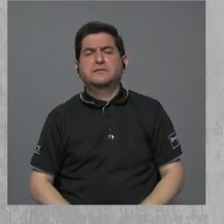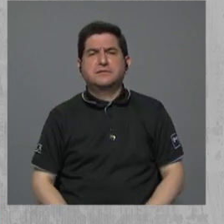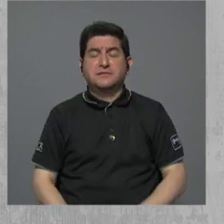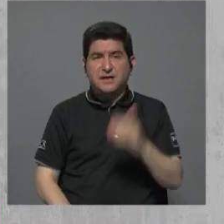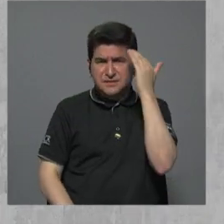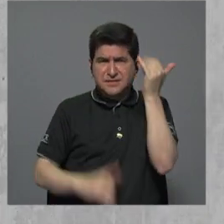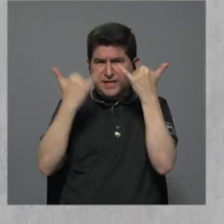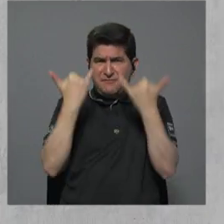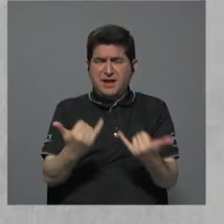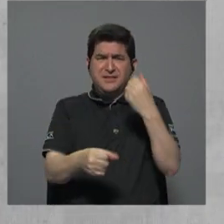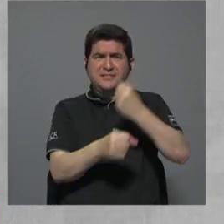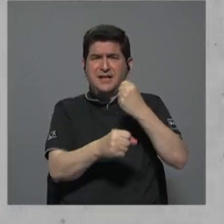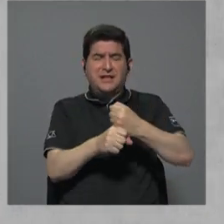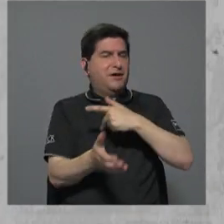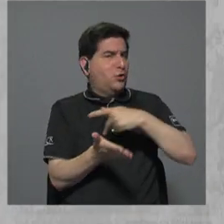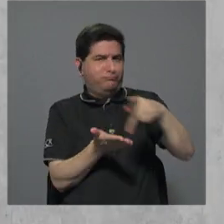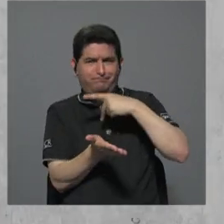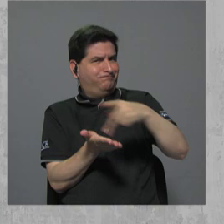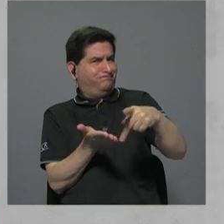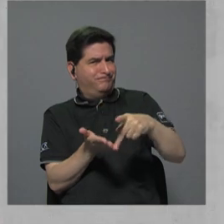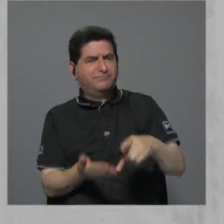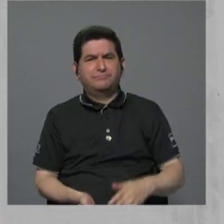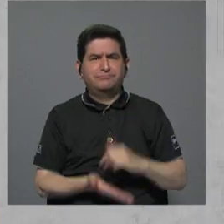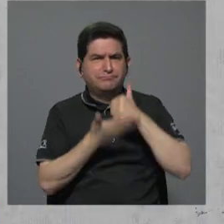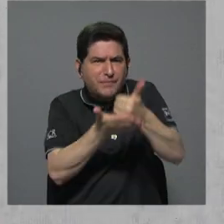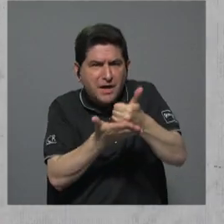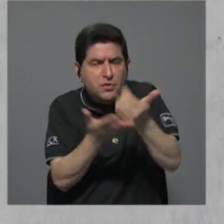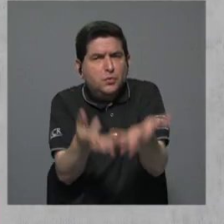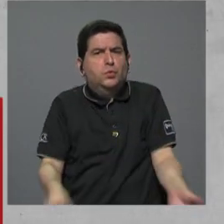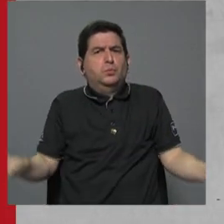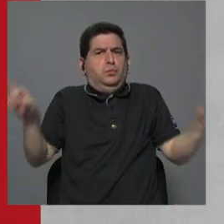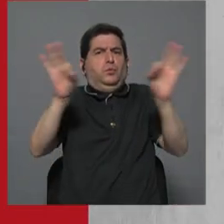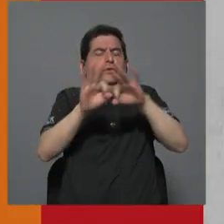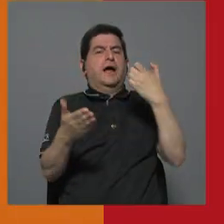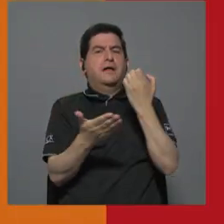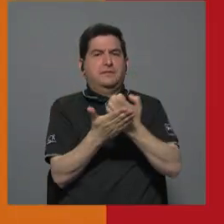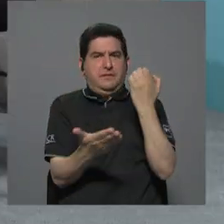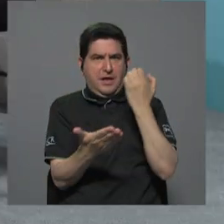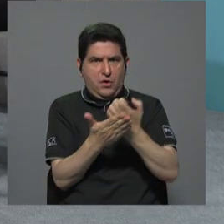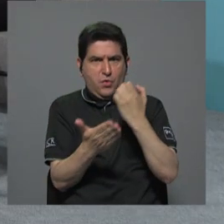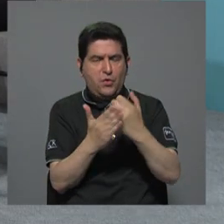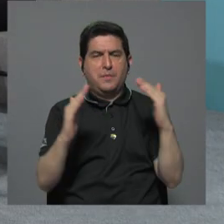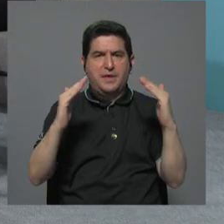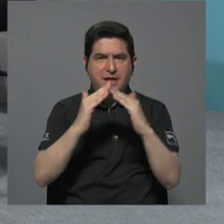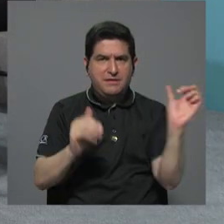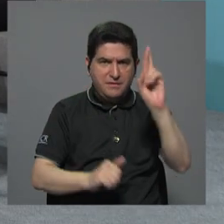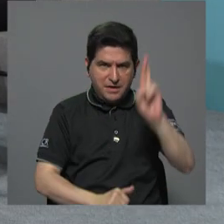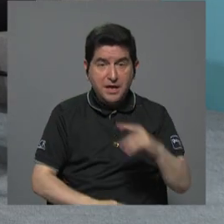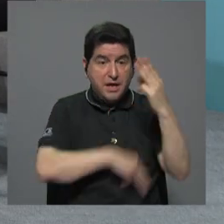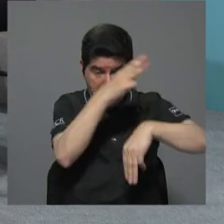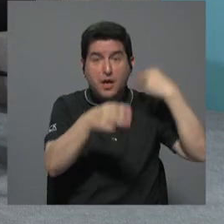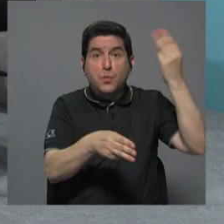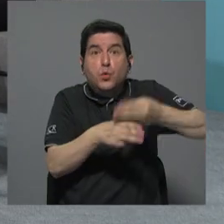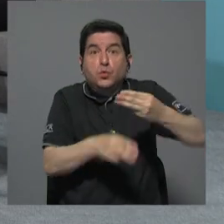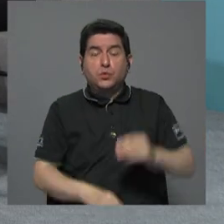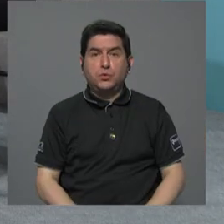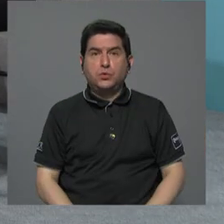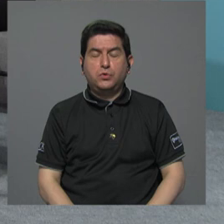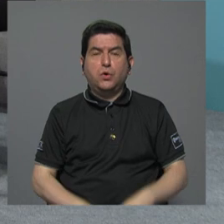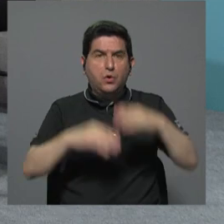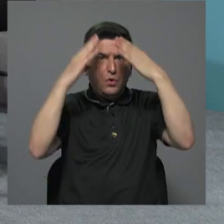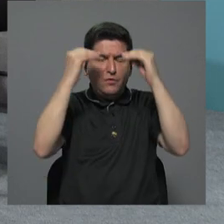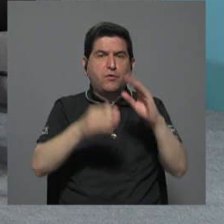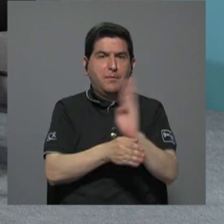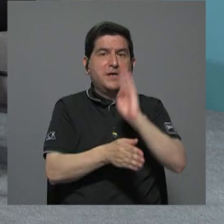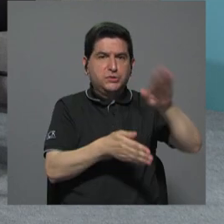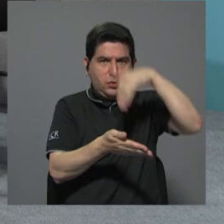se sabe que ese es un trabajo no remunerado y que contribuye de manera importante a la economía costarricense y del mundo. Hace poco nos dieron los datos